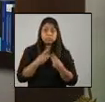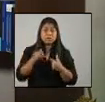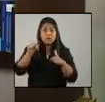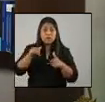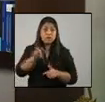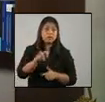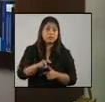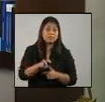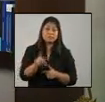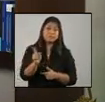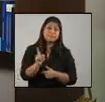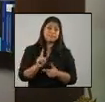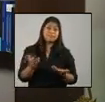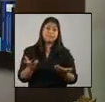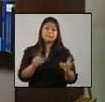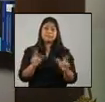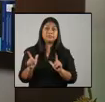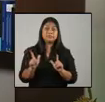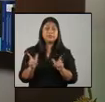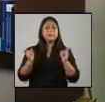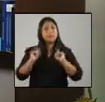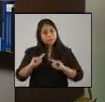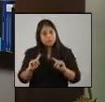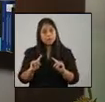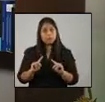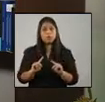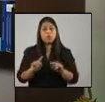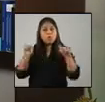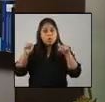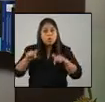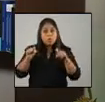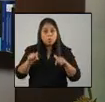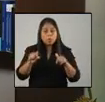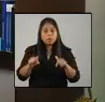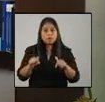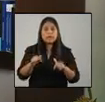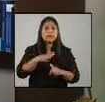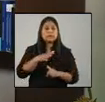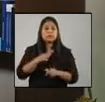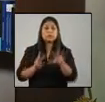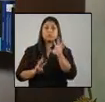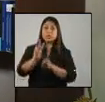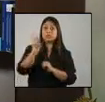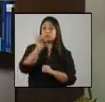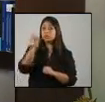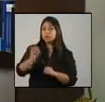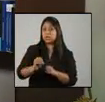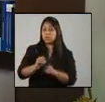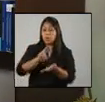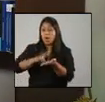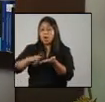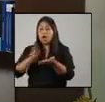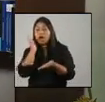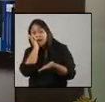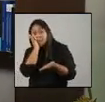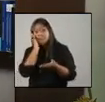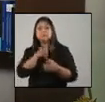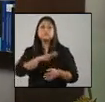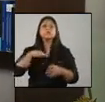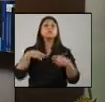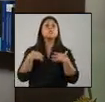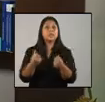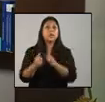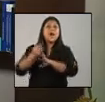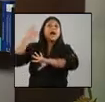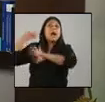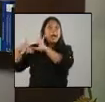requiriendo. Pero sin embargo, hoy hay 13% más de camas en el Ministerio de Salud que las que